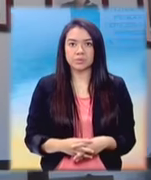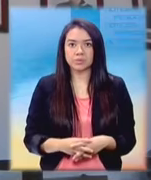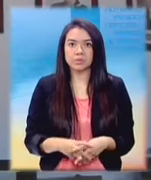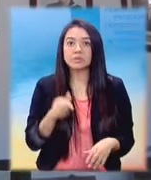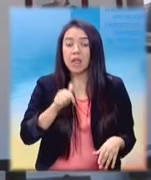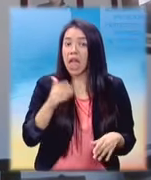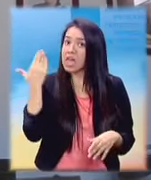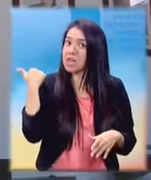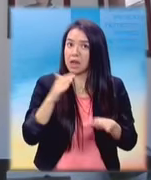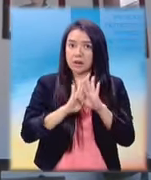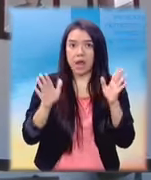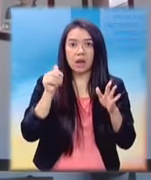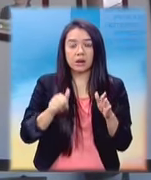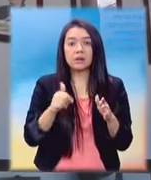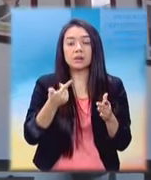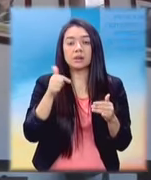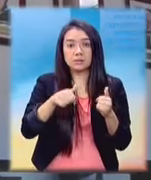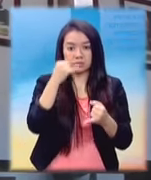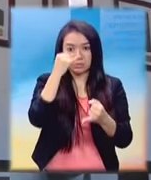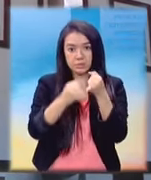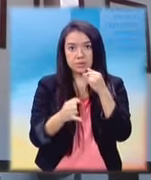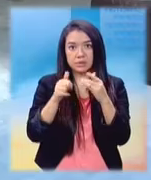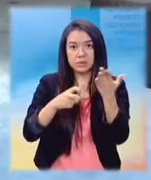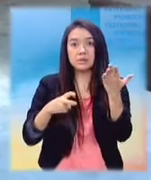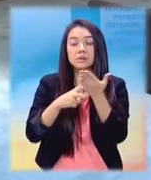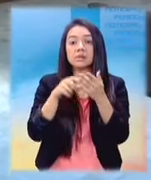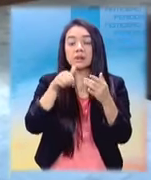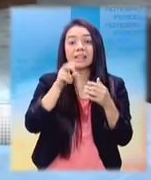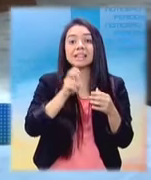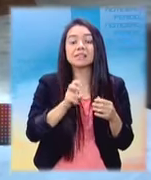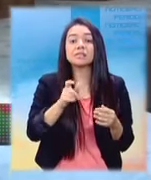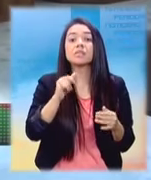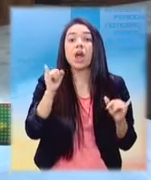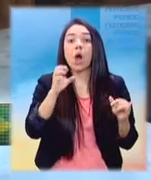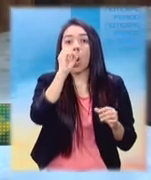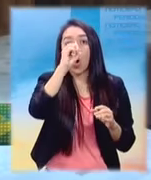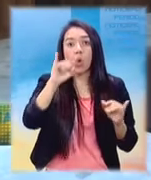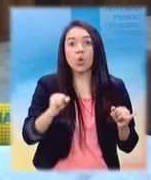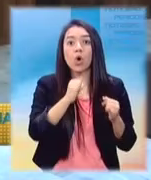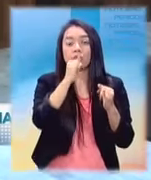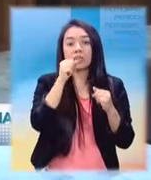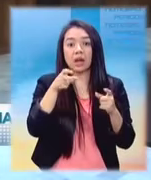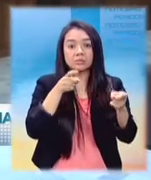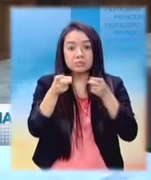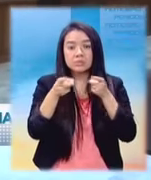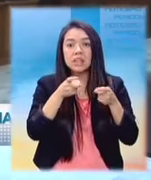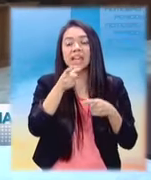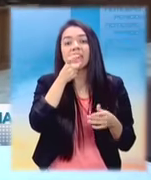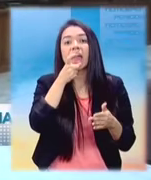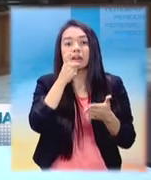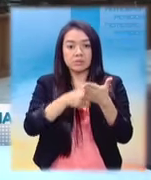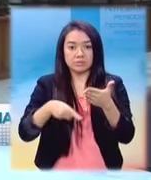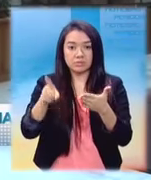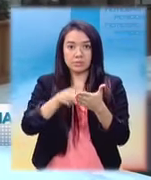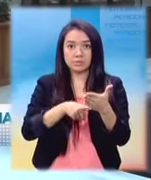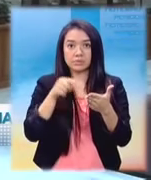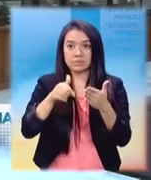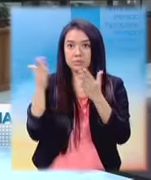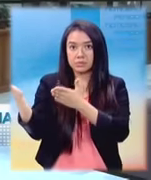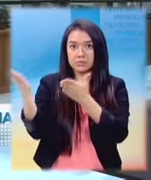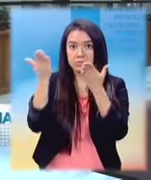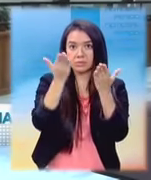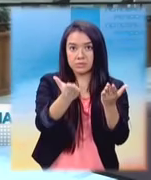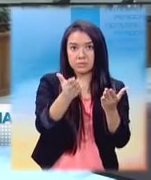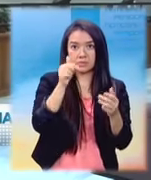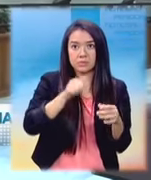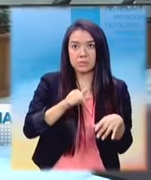Ayer se dio un nuevo intento frustrado donde los magistrados del organismo judicial divididos no pudieron elegir al presidente de esa institución tras